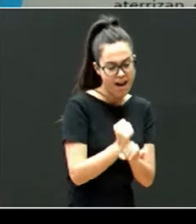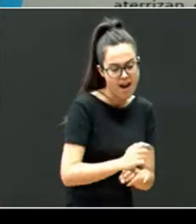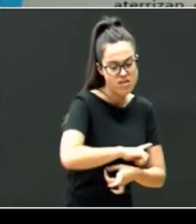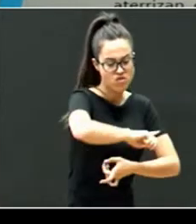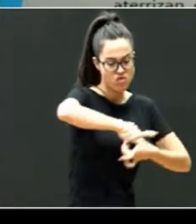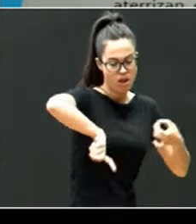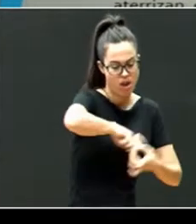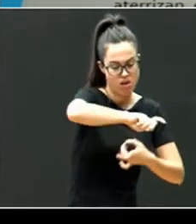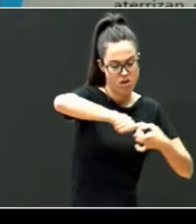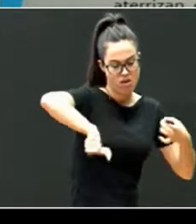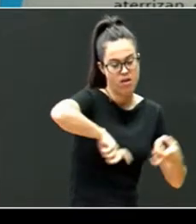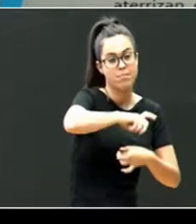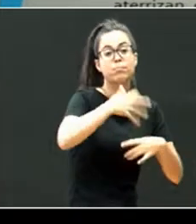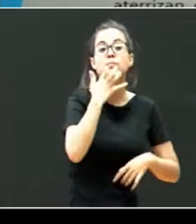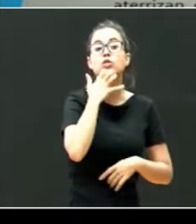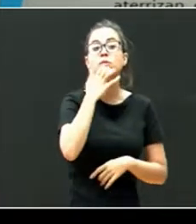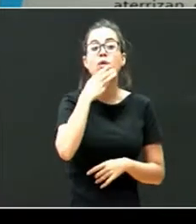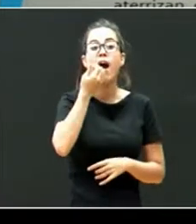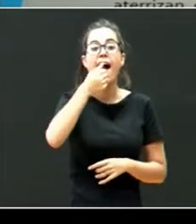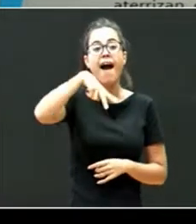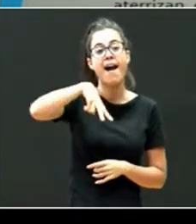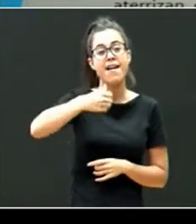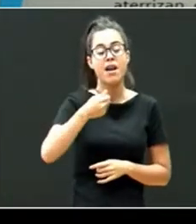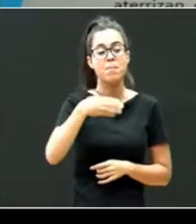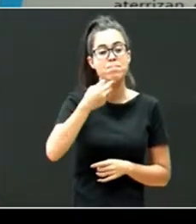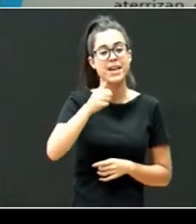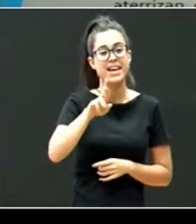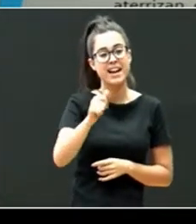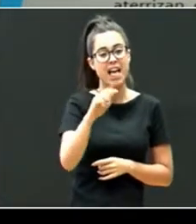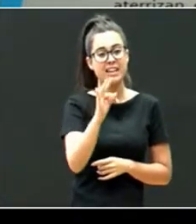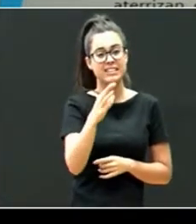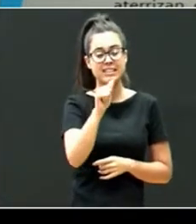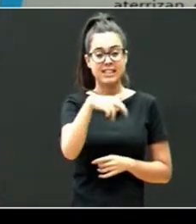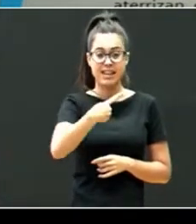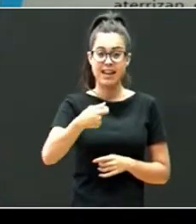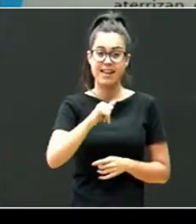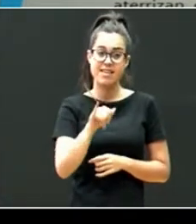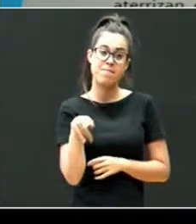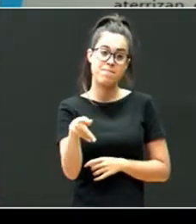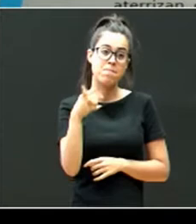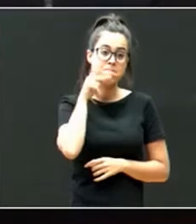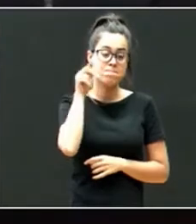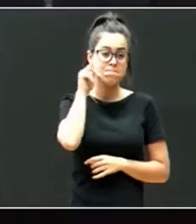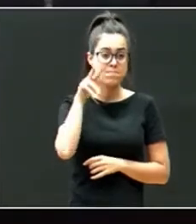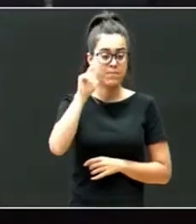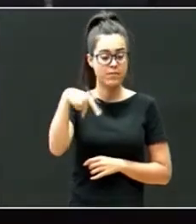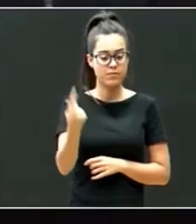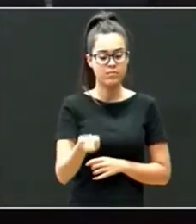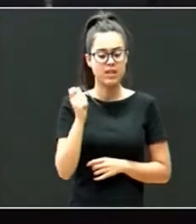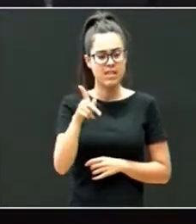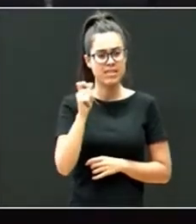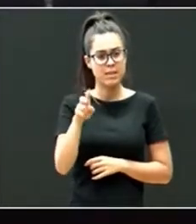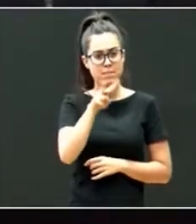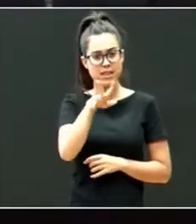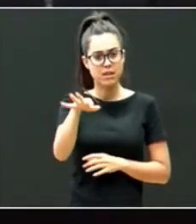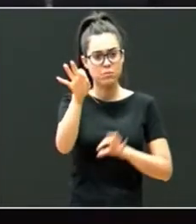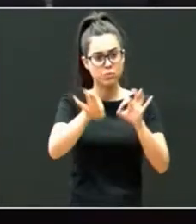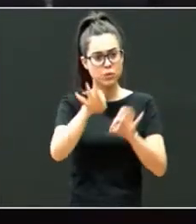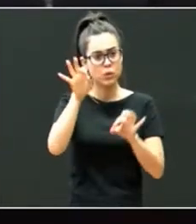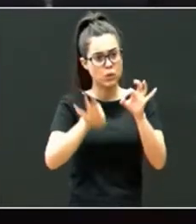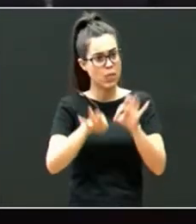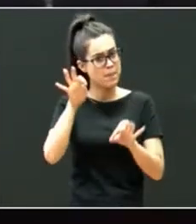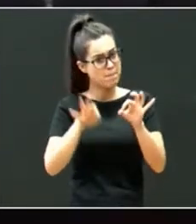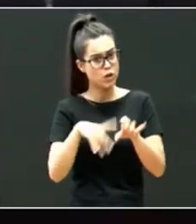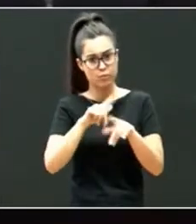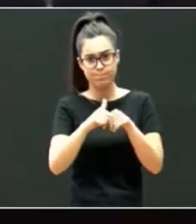Ana Berástegui, que es una autoridad en la materia, dice que un 15% no cuestiona el vínculo, 15% de